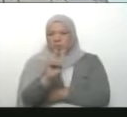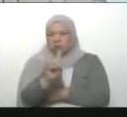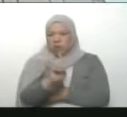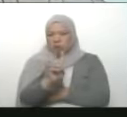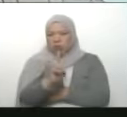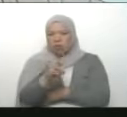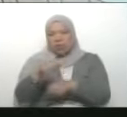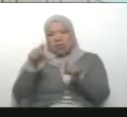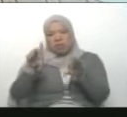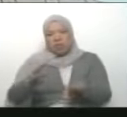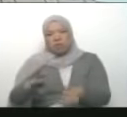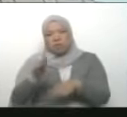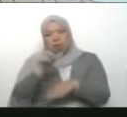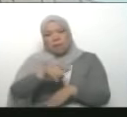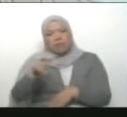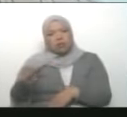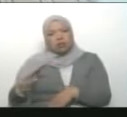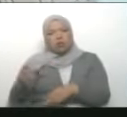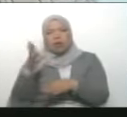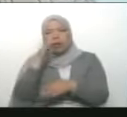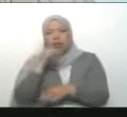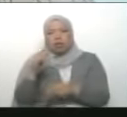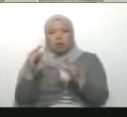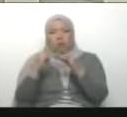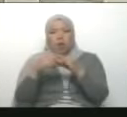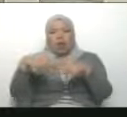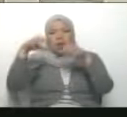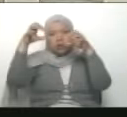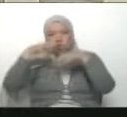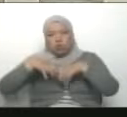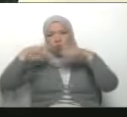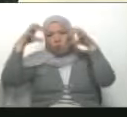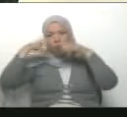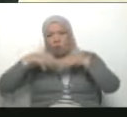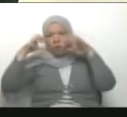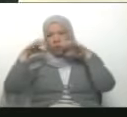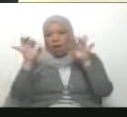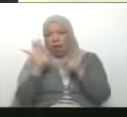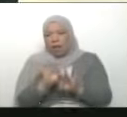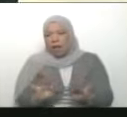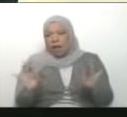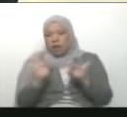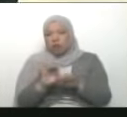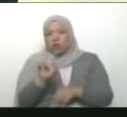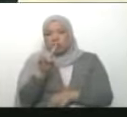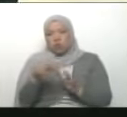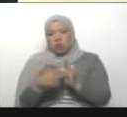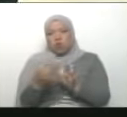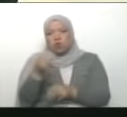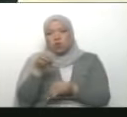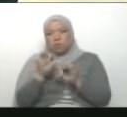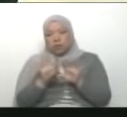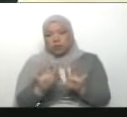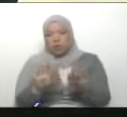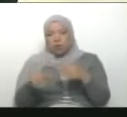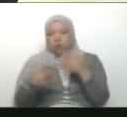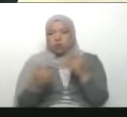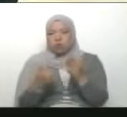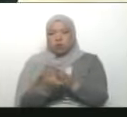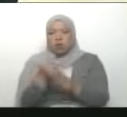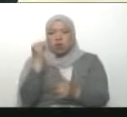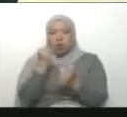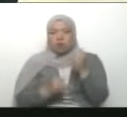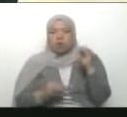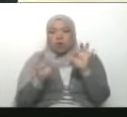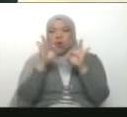albergó también personas en las contingencias derivadas de las lluvias hasta el año 2019, cuando salió la